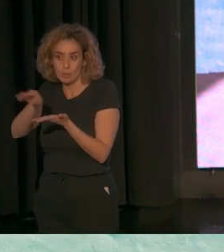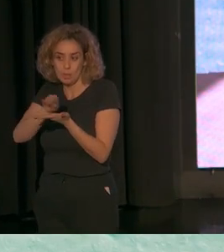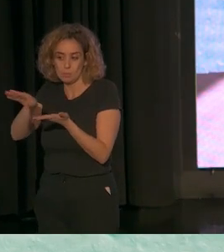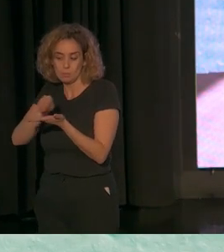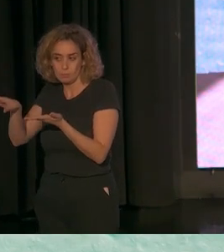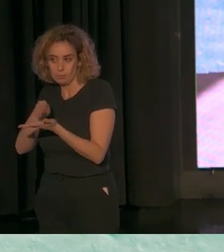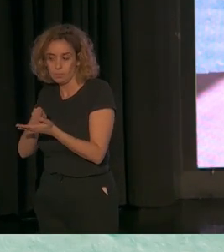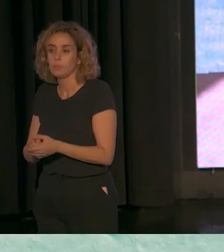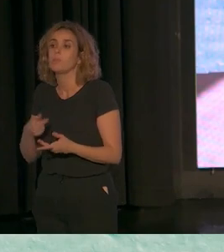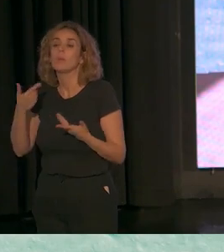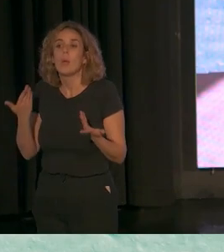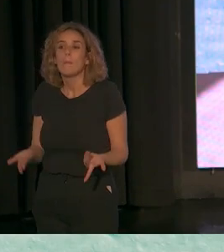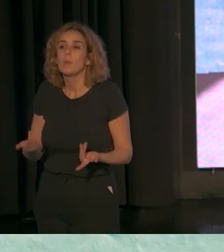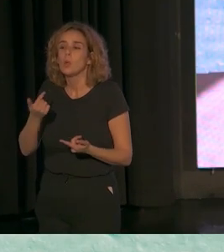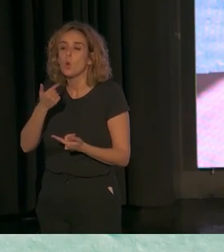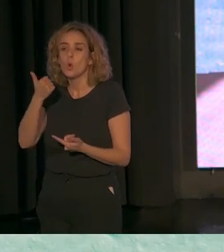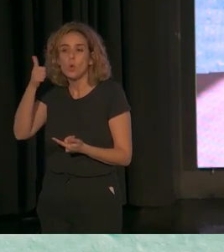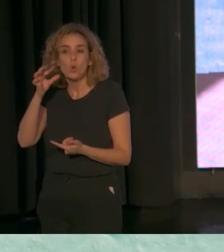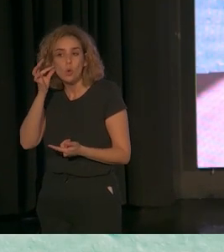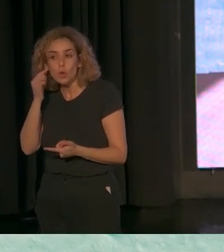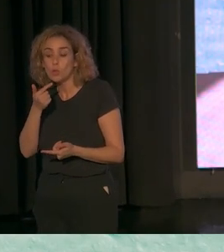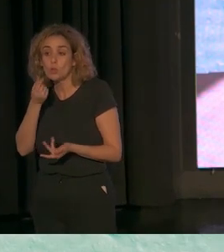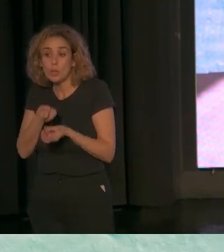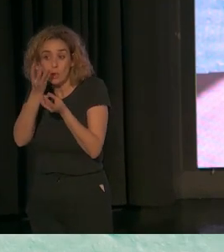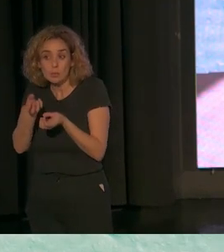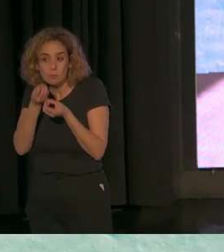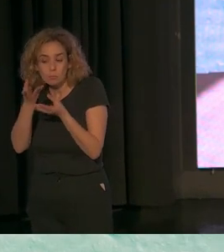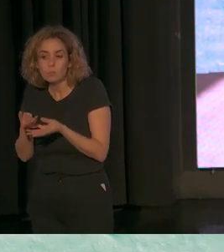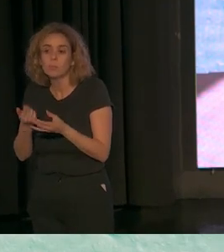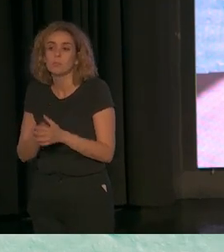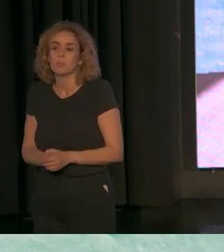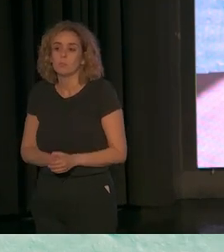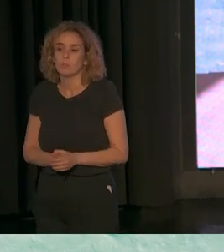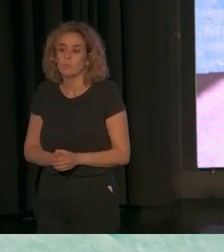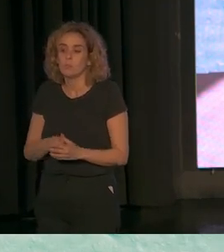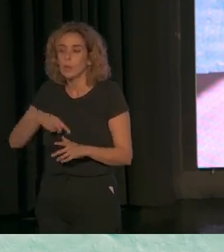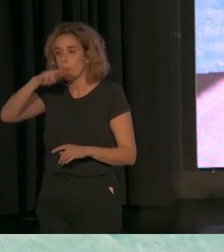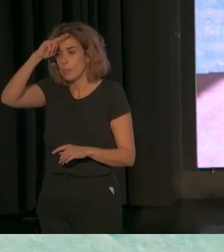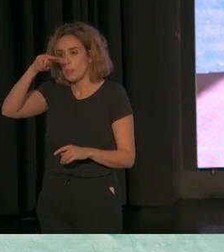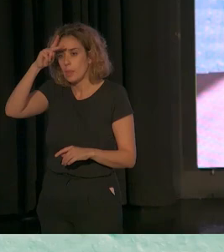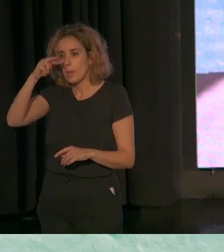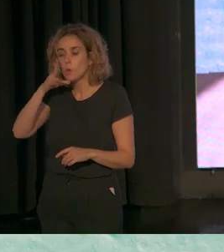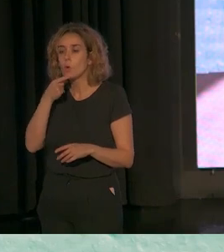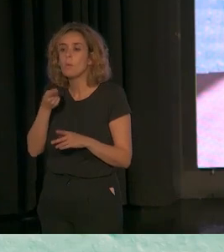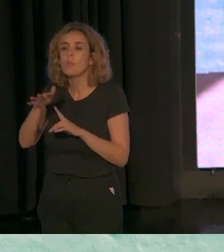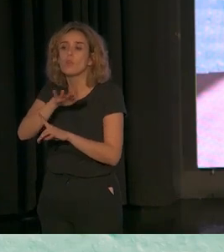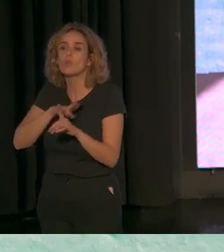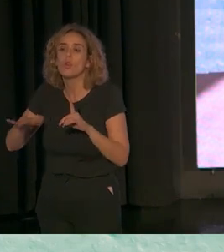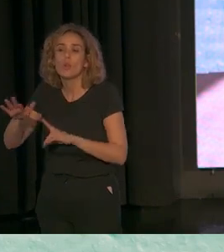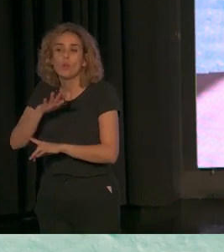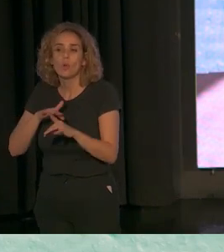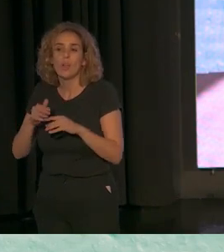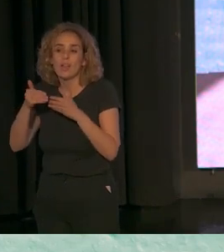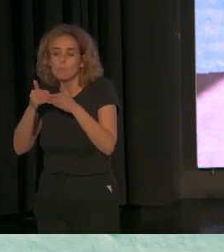Pero, de lo que ellos y ellas relataban, el segundo núcleo de preocupaciones giran en torno a lo que sería